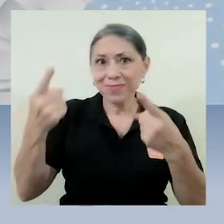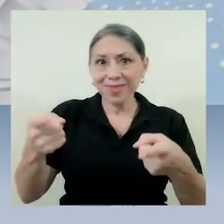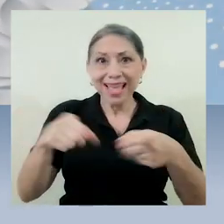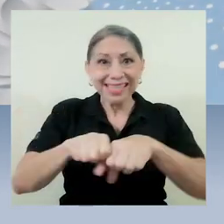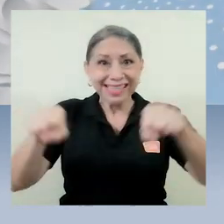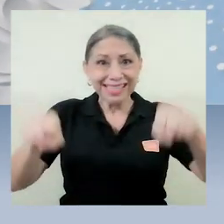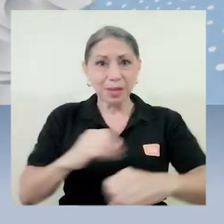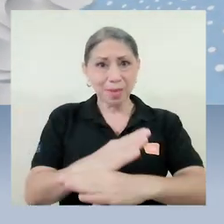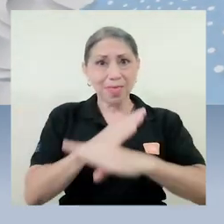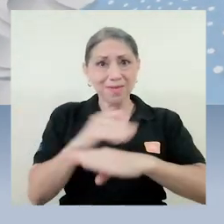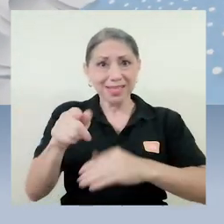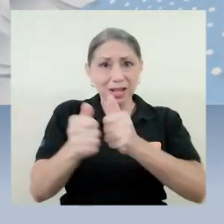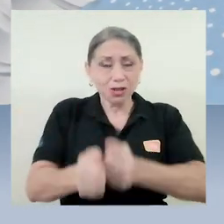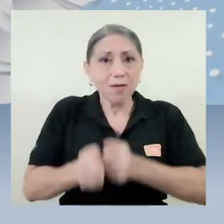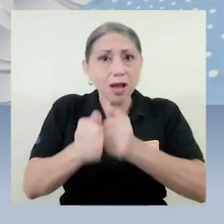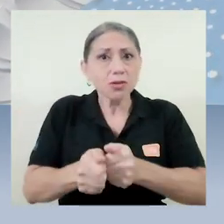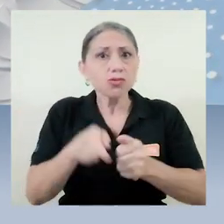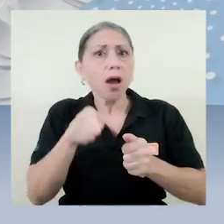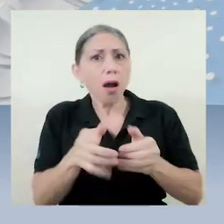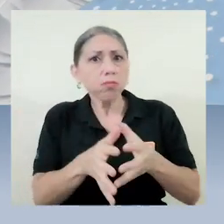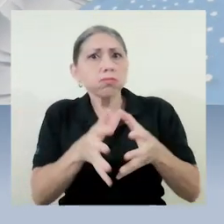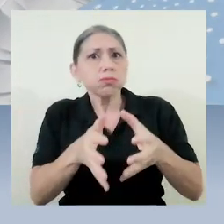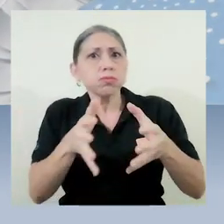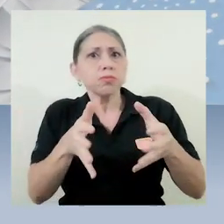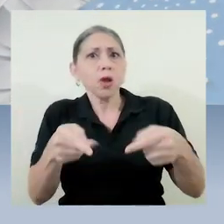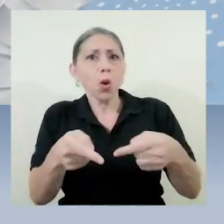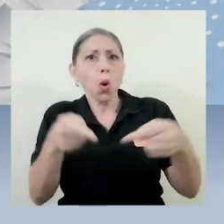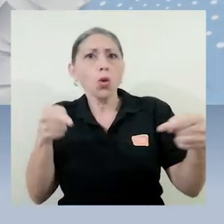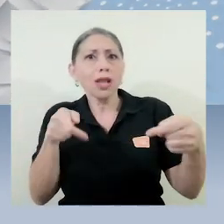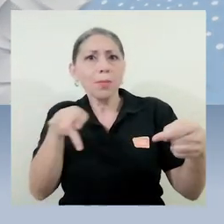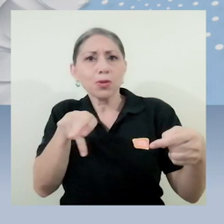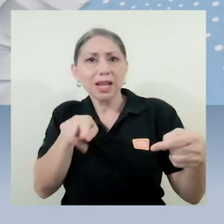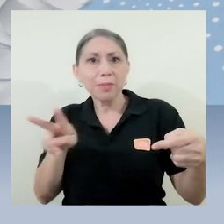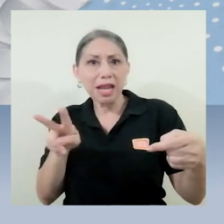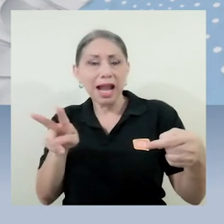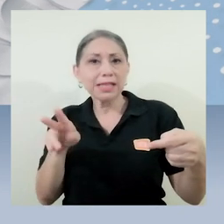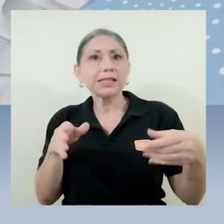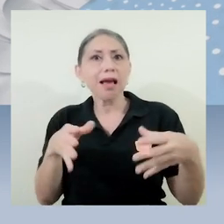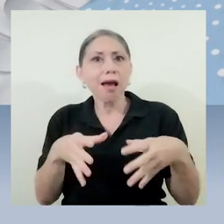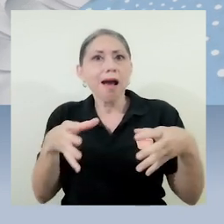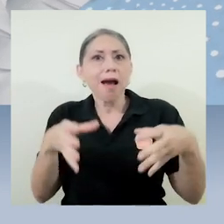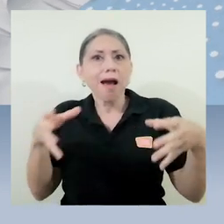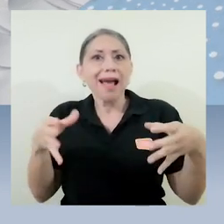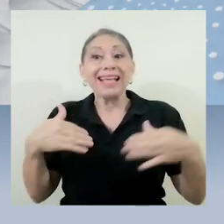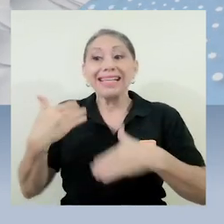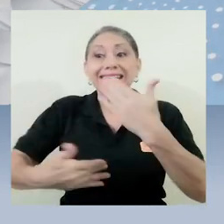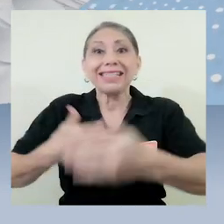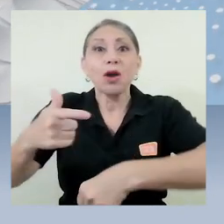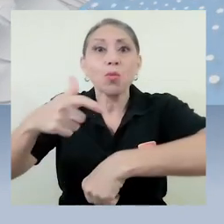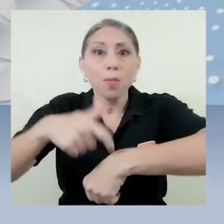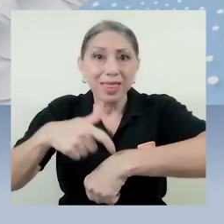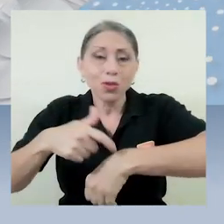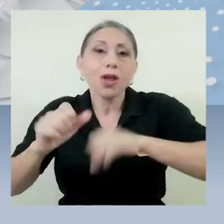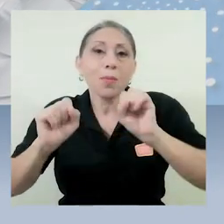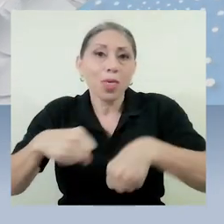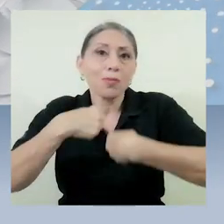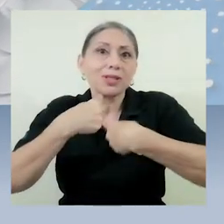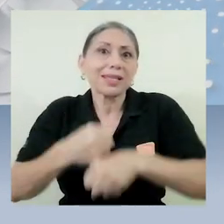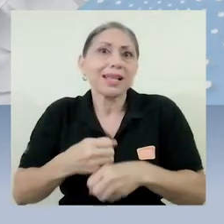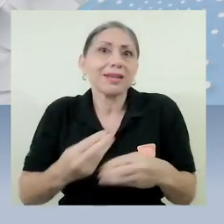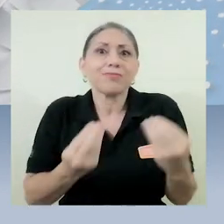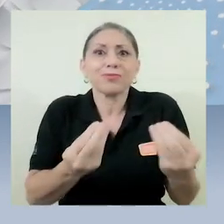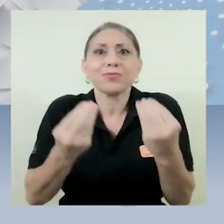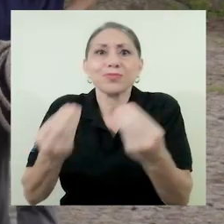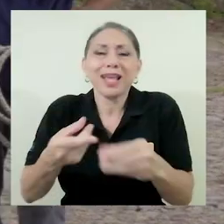la cantidad de anticuerpos contra las proteínas virales viene incrementando y estamos muy próximos al momento en el que corresponda la sangría industrial de los